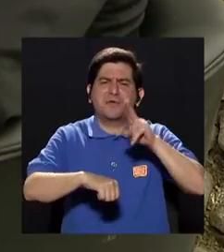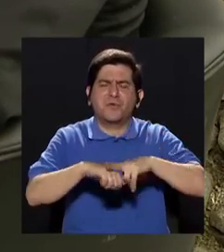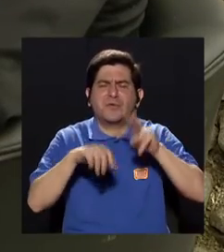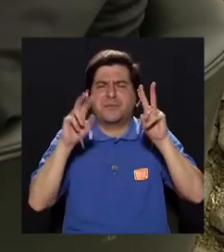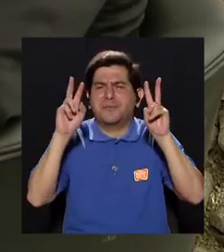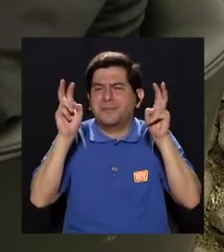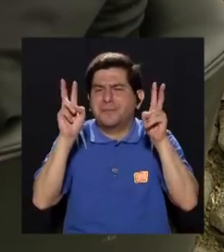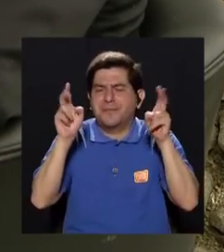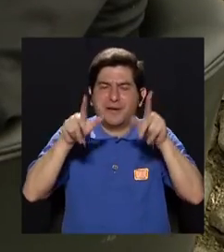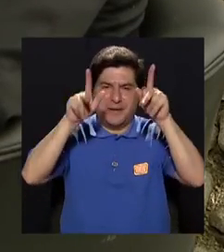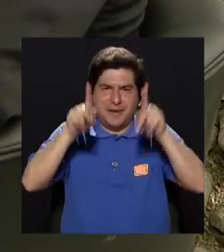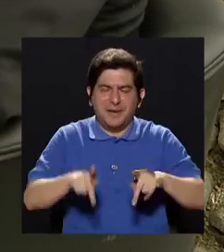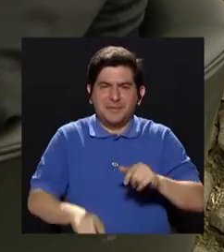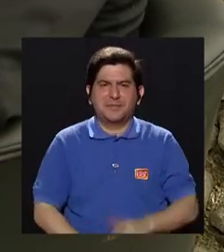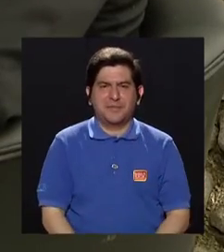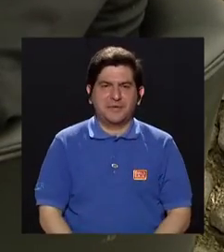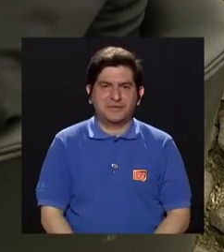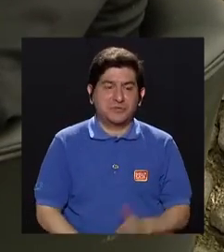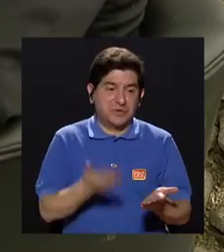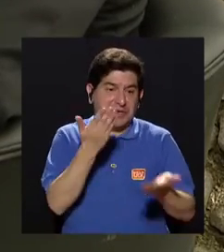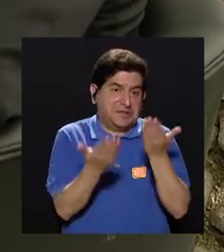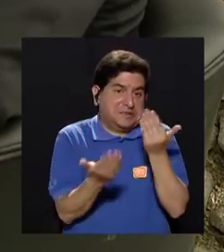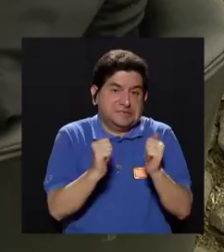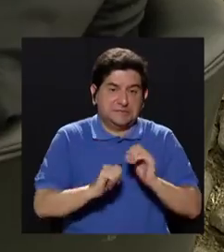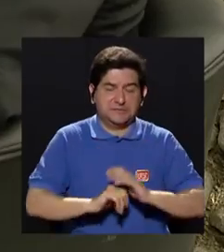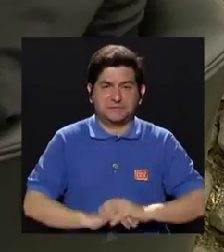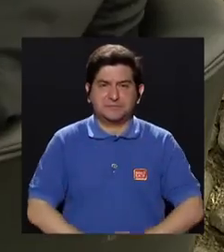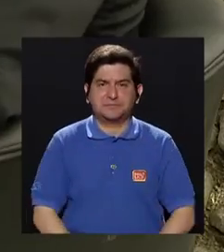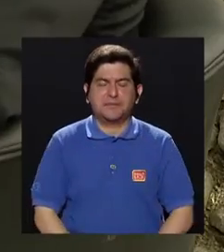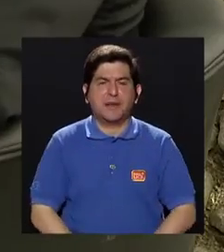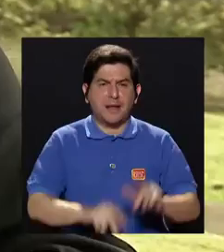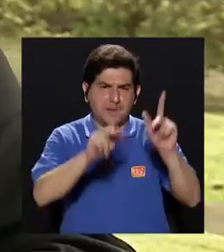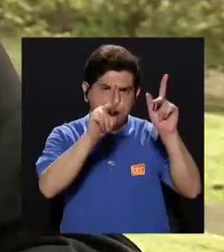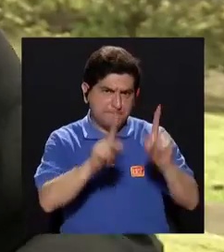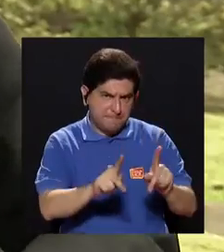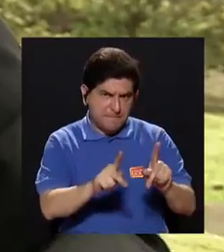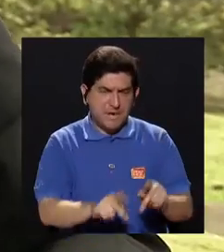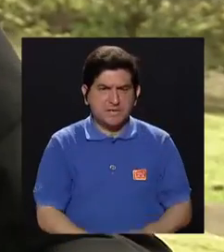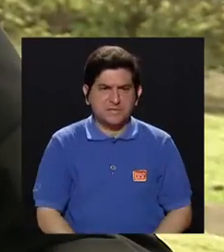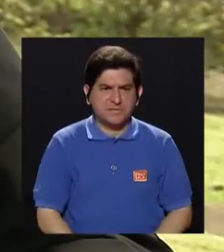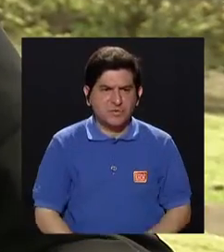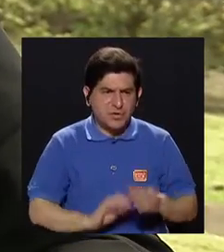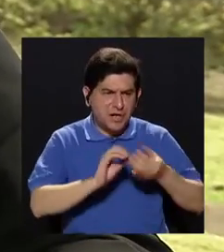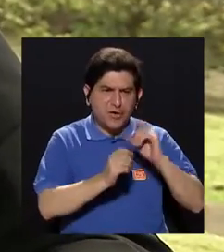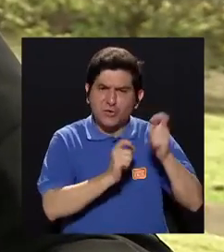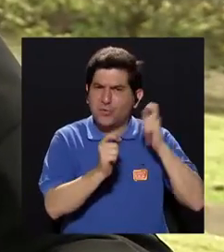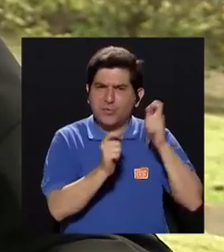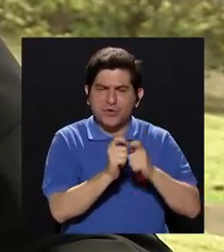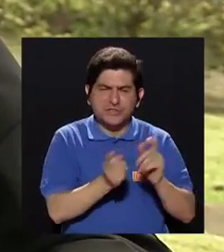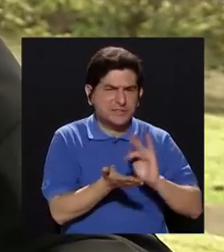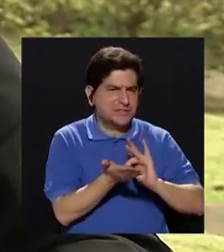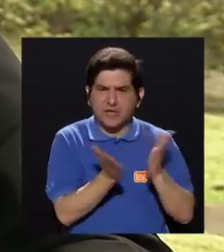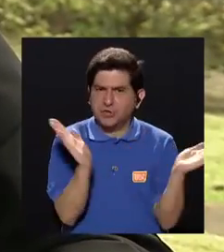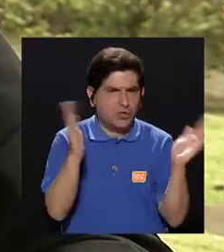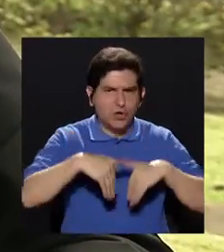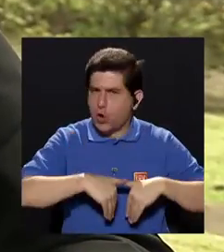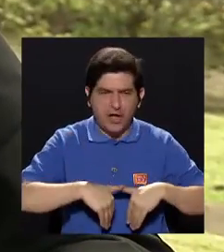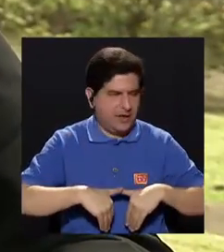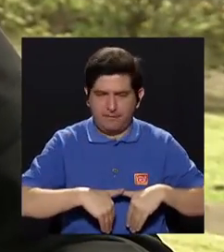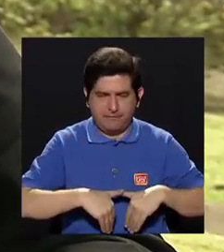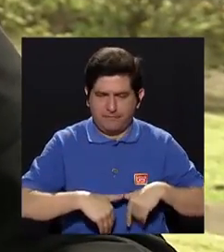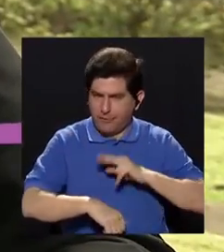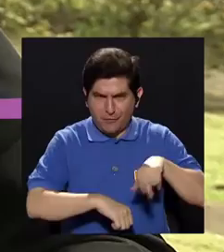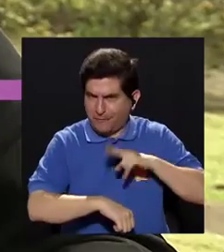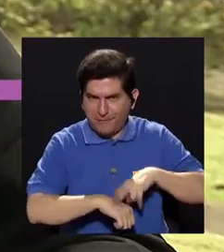sería lo normal, entre comillas, en una persona determinada, por ejemplo? Sí, mira, en una persona no hay como una cantidad normal de